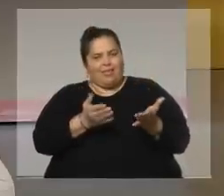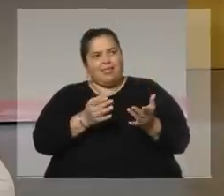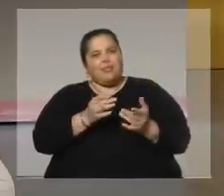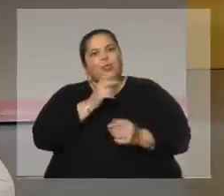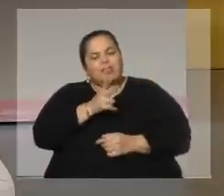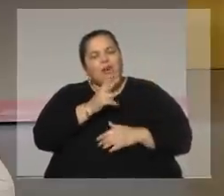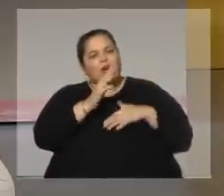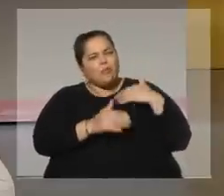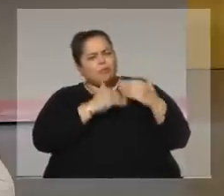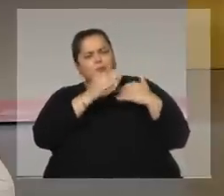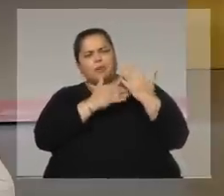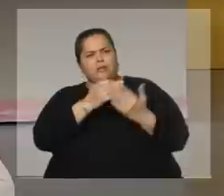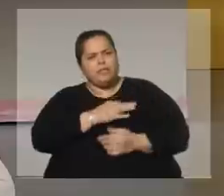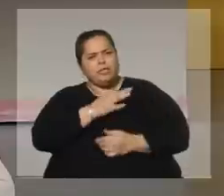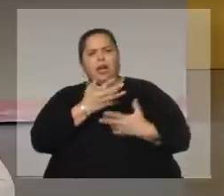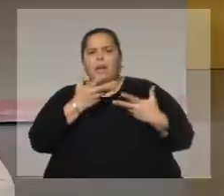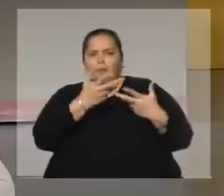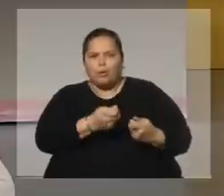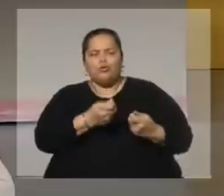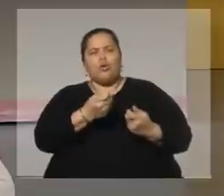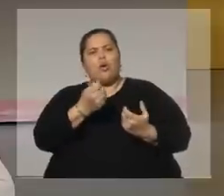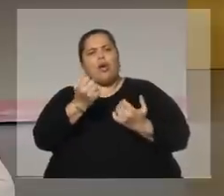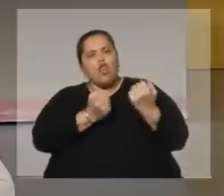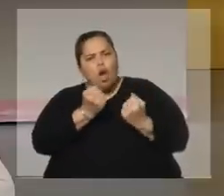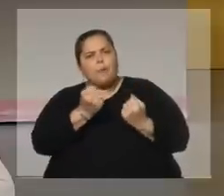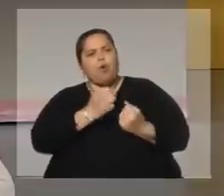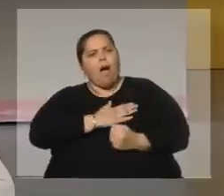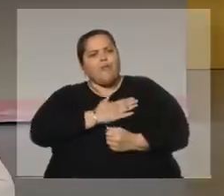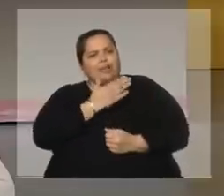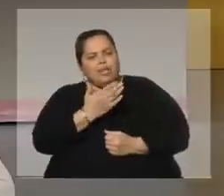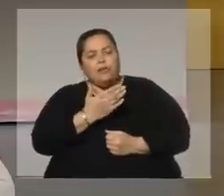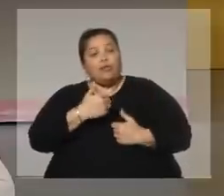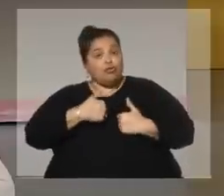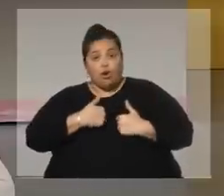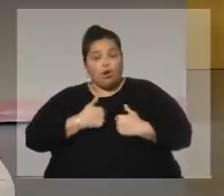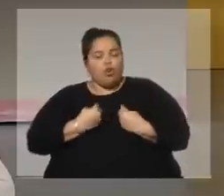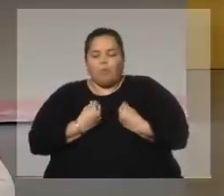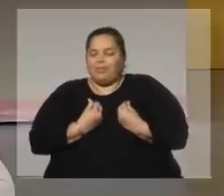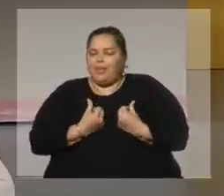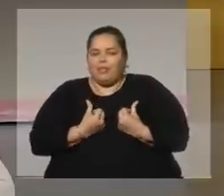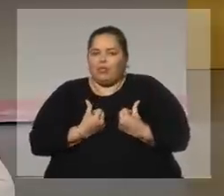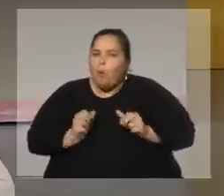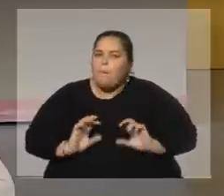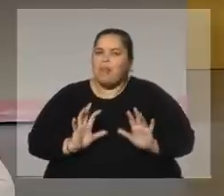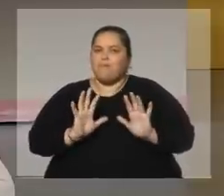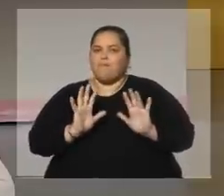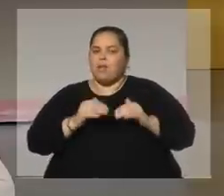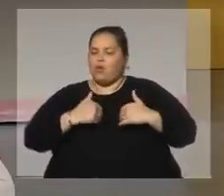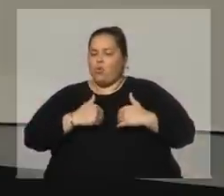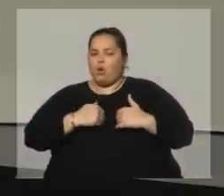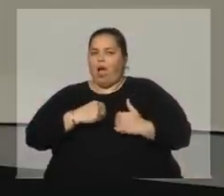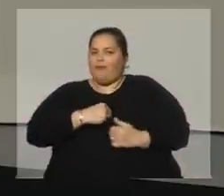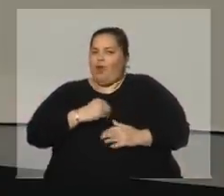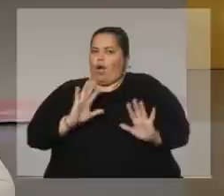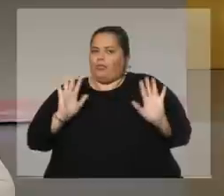sostenerlo desde el punto de vista afectivo, económico. Yo no me siento, nunca tuve vocación... ¿Por la edad